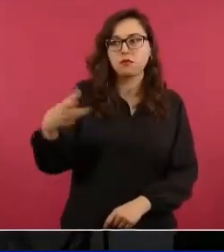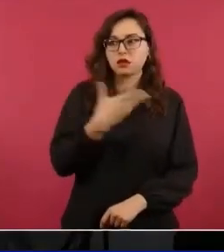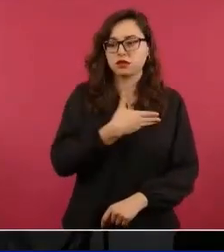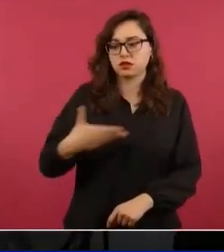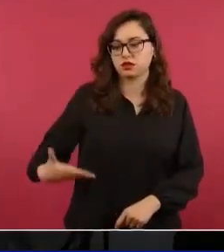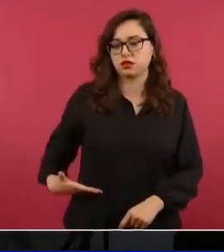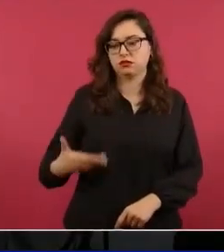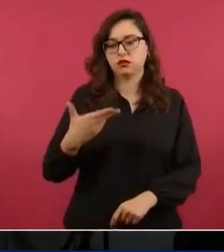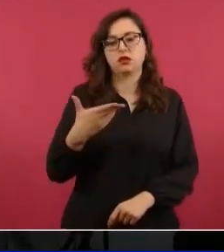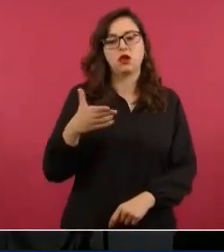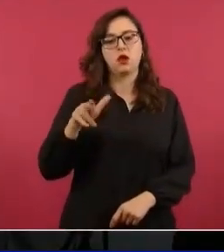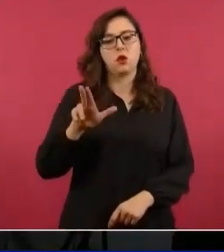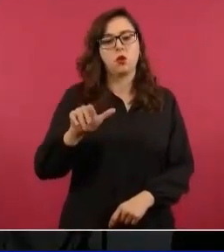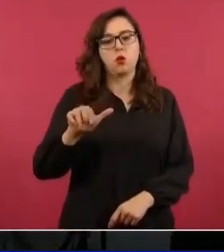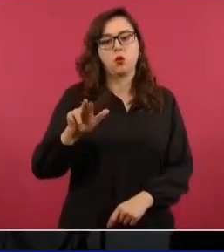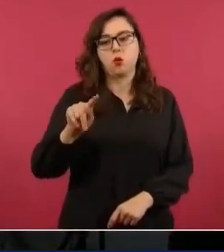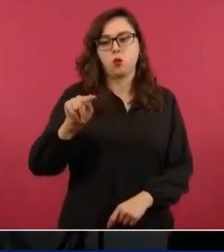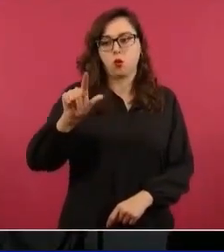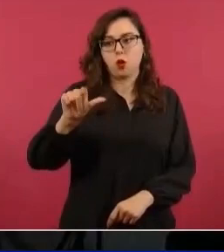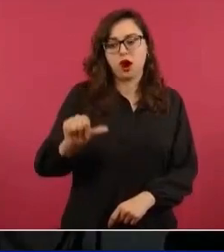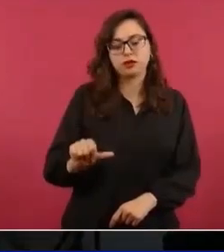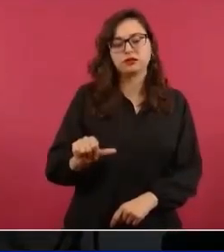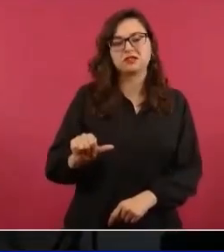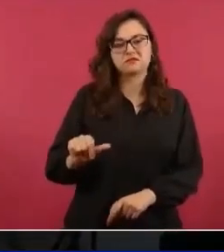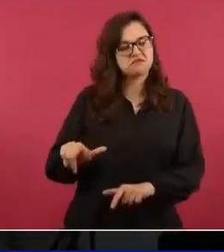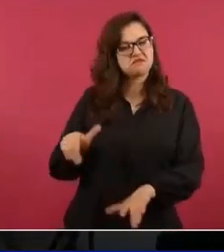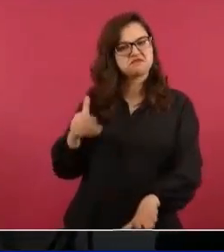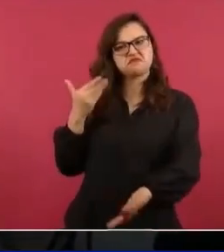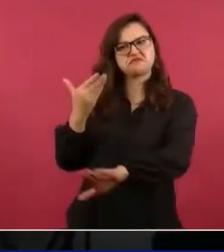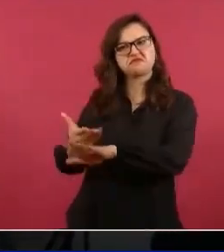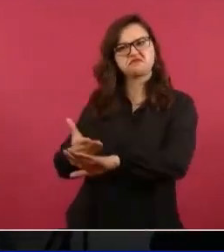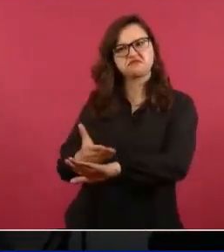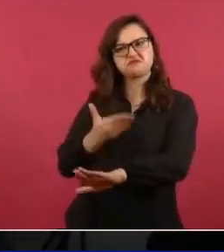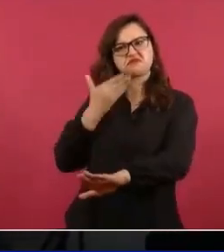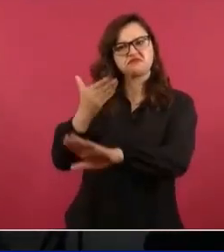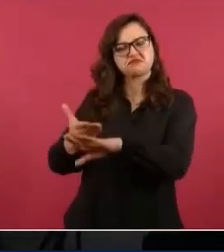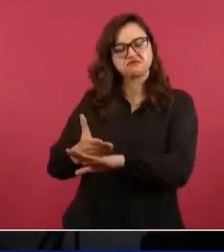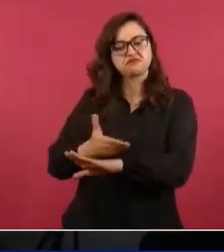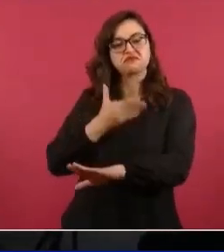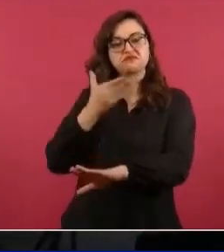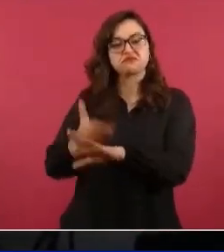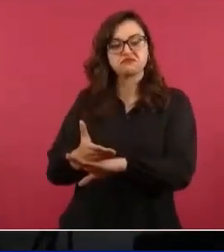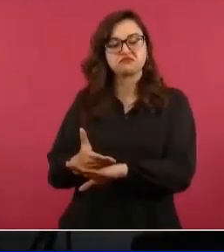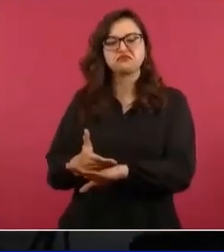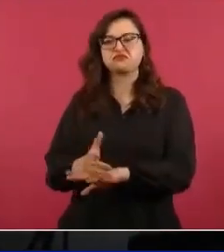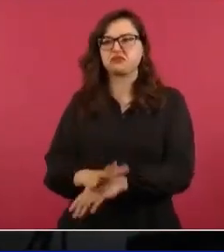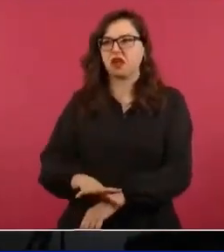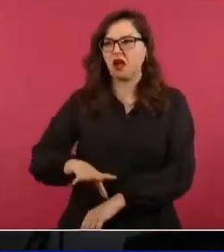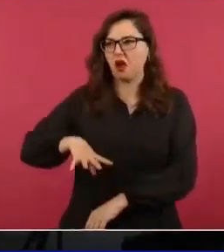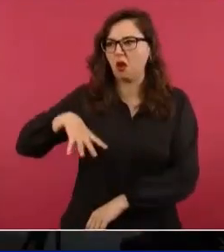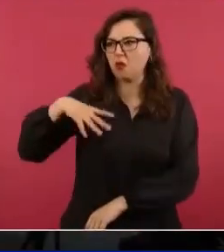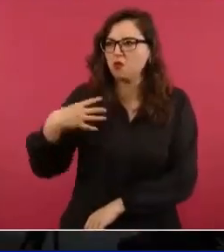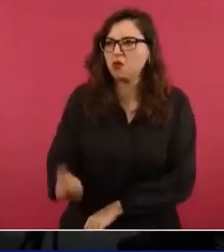para cometer abusos